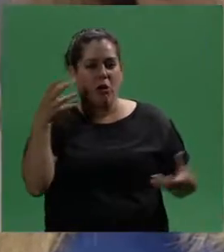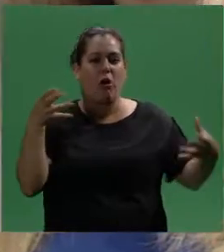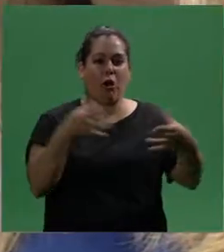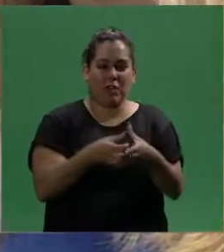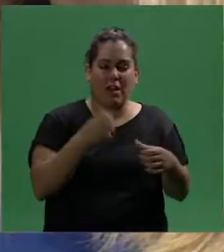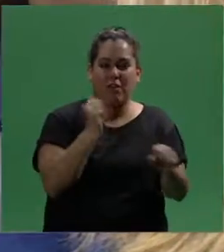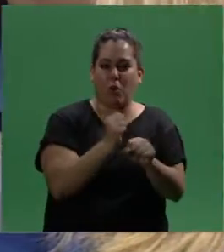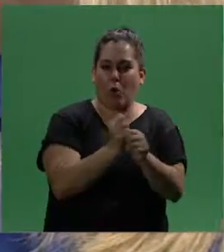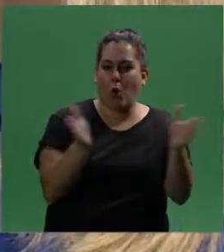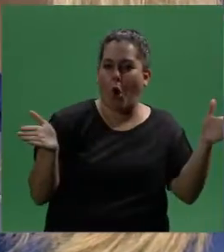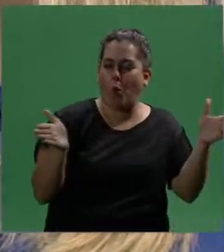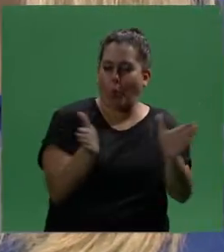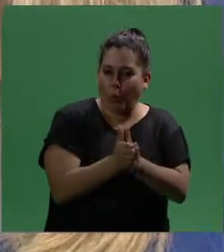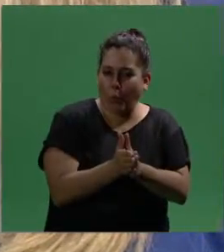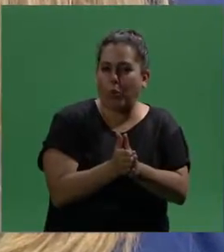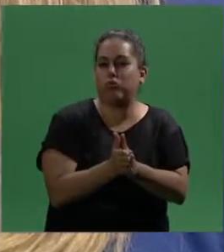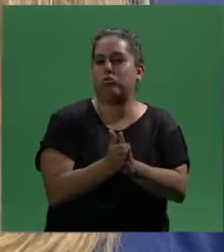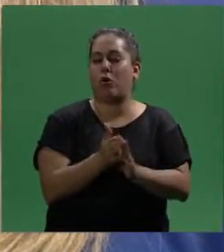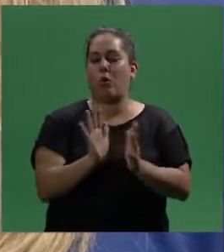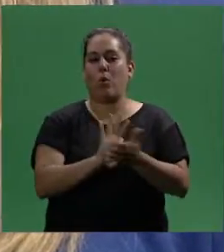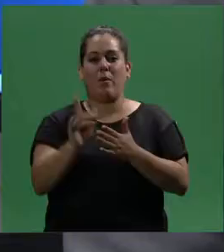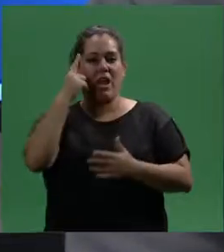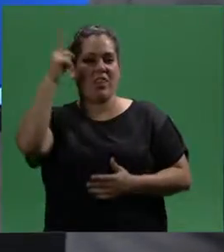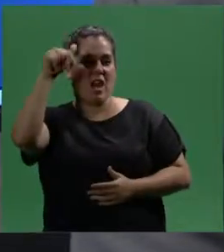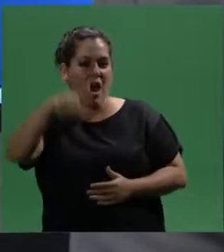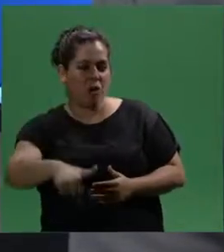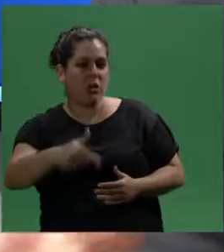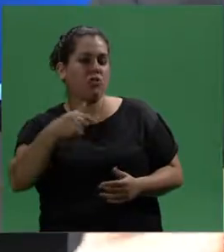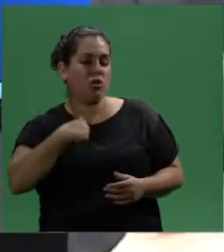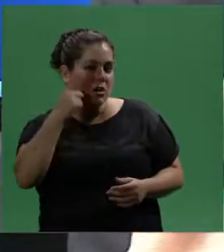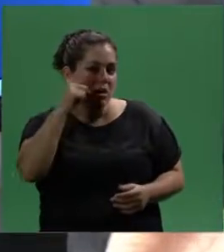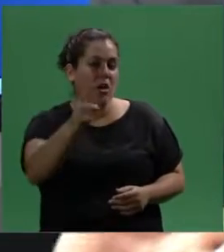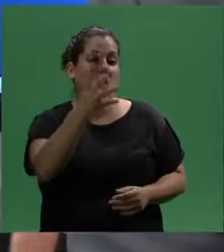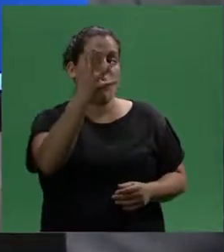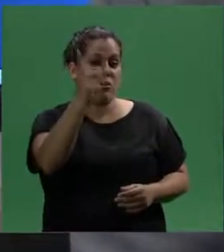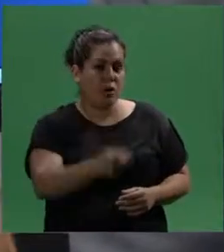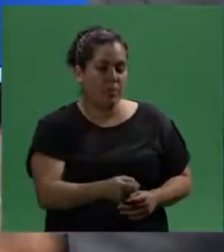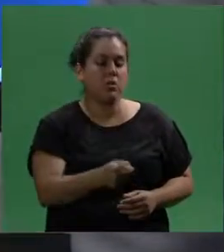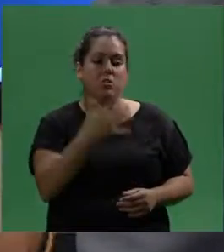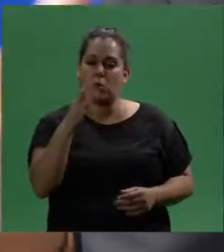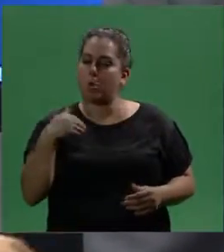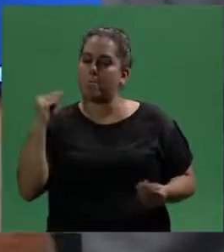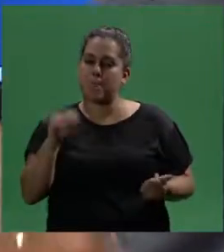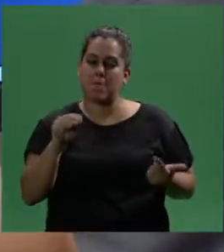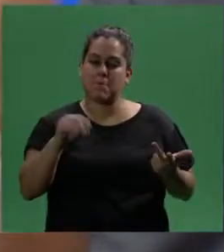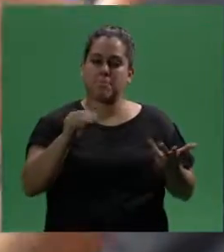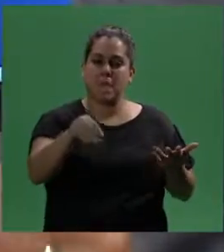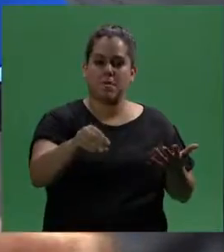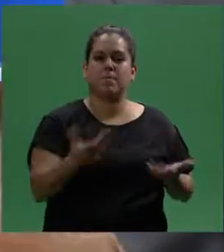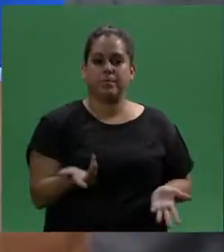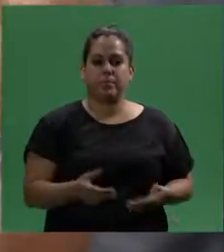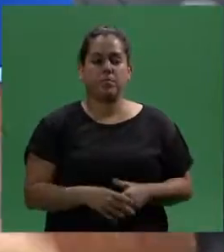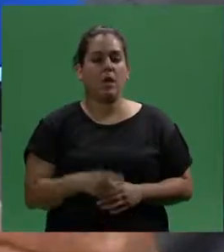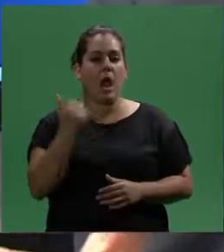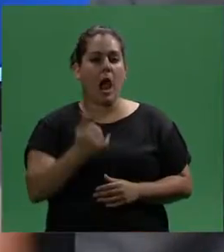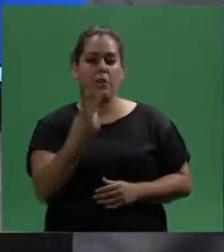en conjunto, y con este nuevo paradigma y esta nueva mirada, creo que la ley del 4%... Vamos a ir por más para que se cumpla.